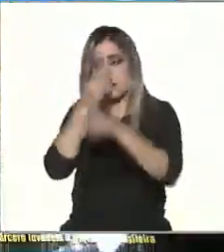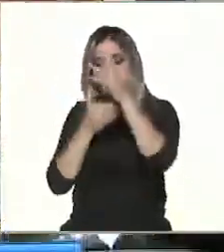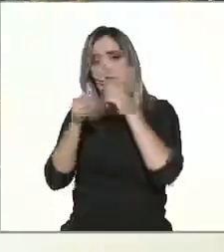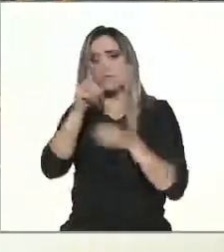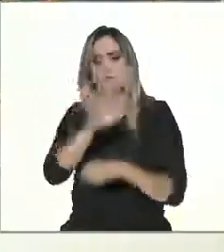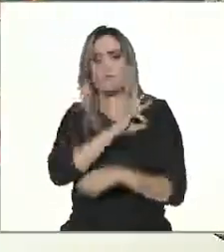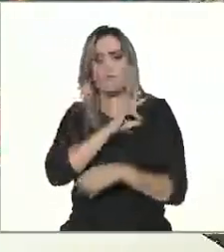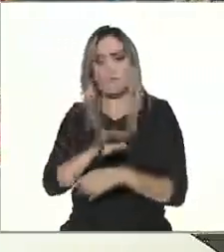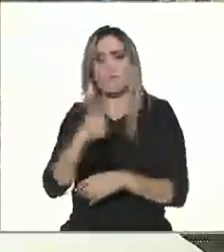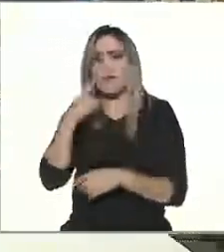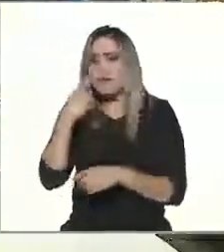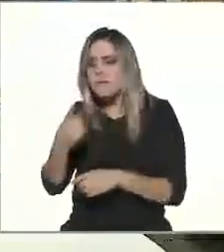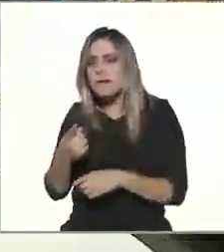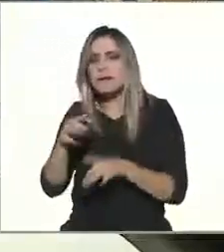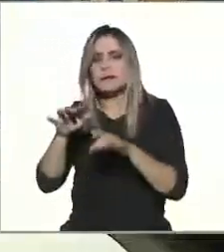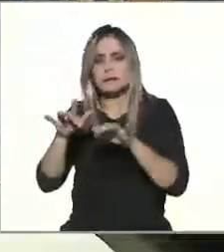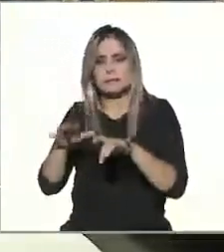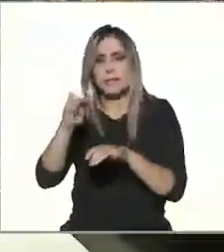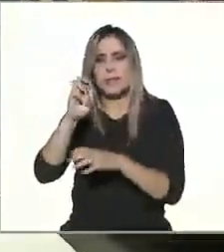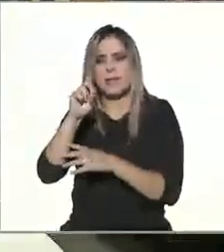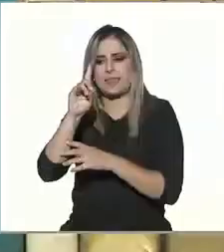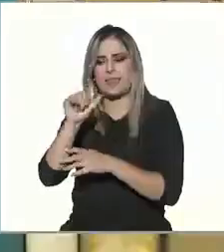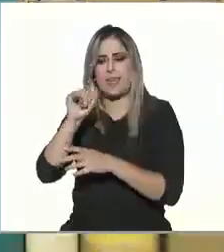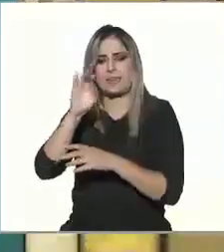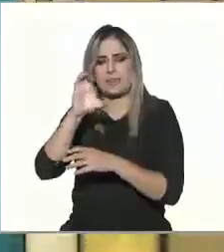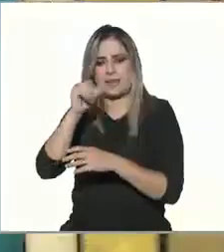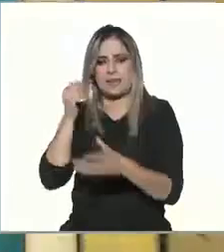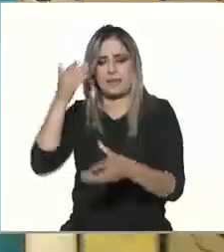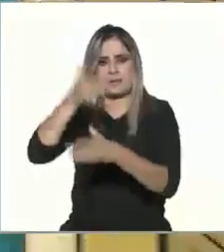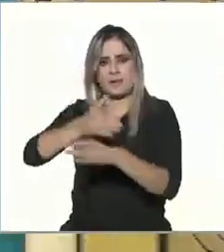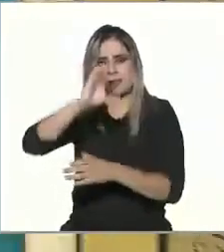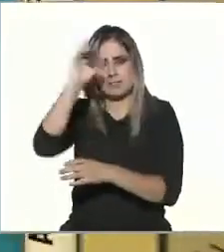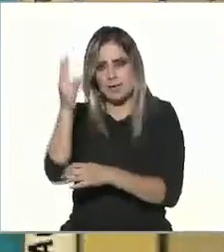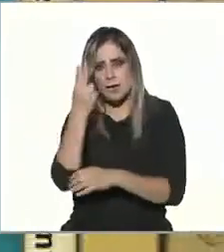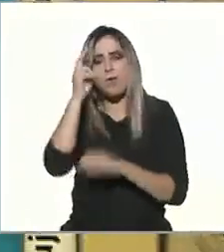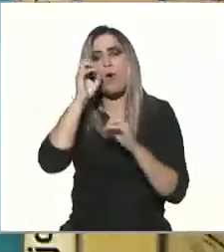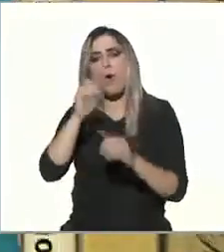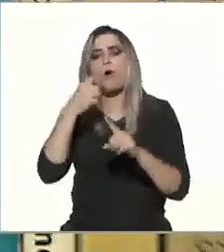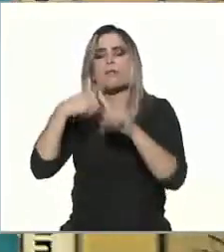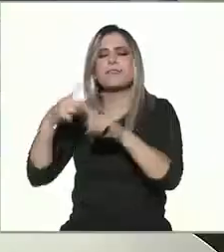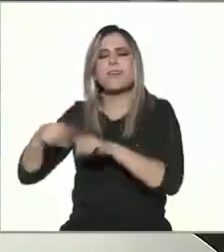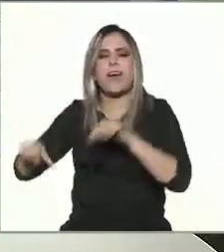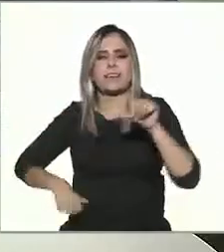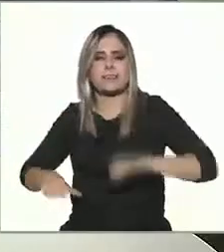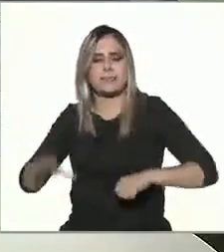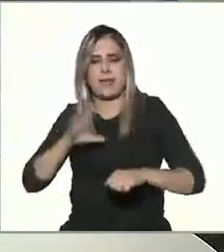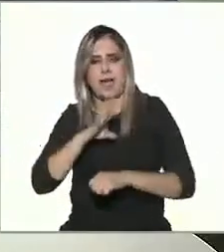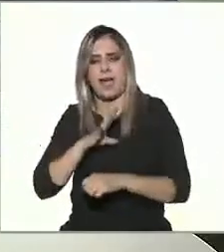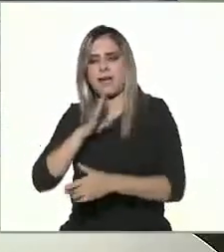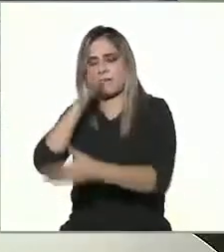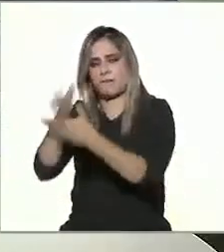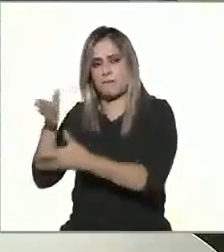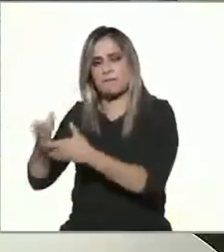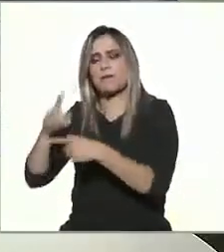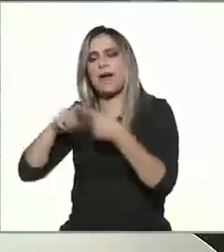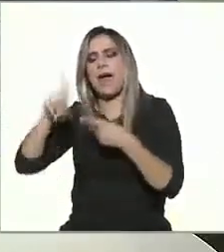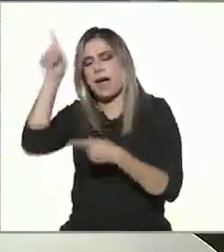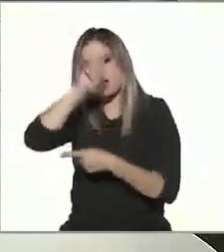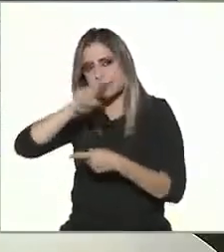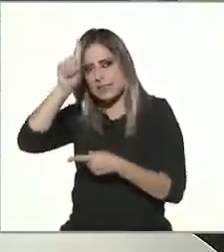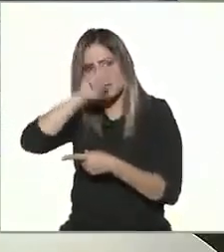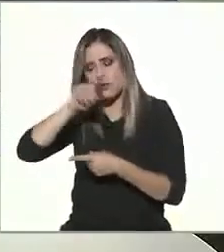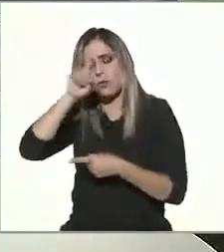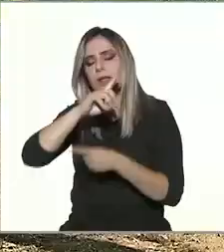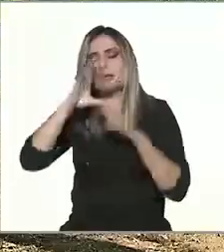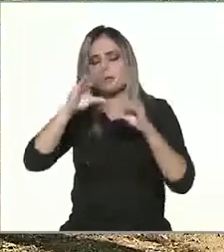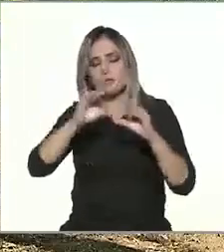consultar el acervo bibliográfico que ofrece la mediateca o también asistir a las diferentes actividades que ofrecemos. La asesoría con expertos en